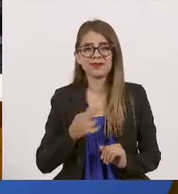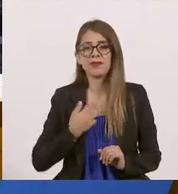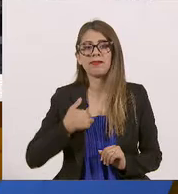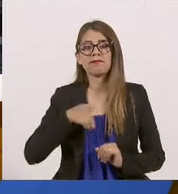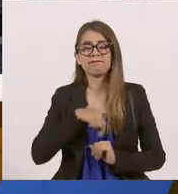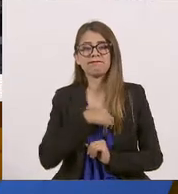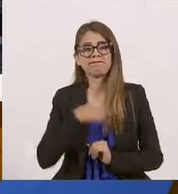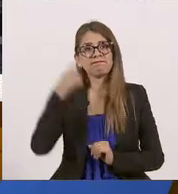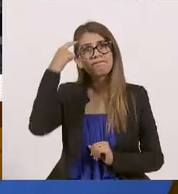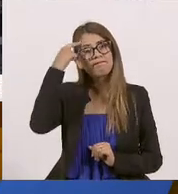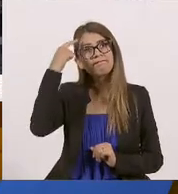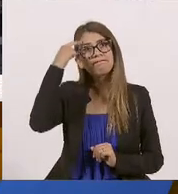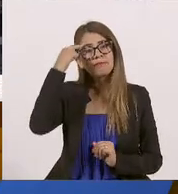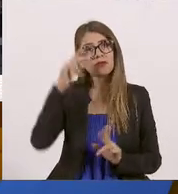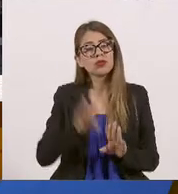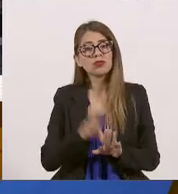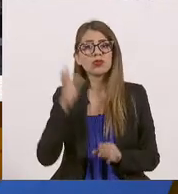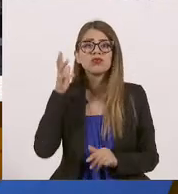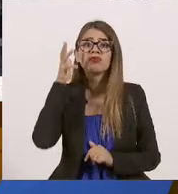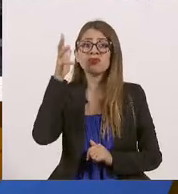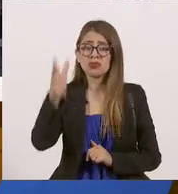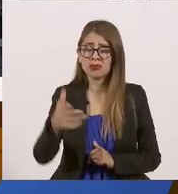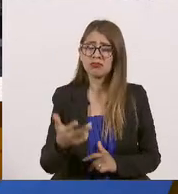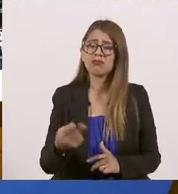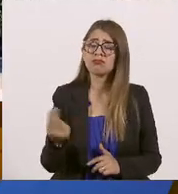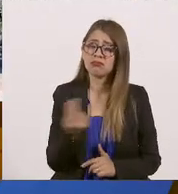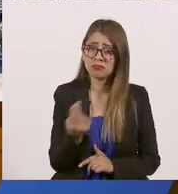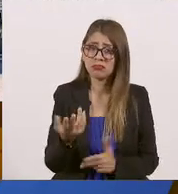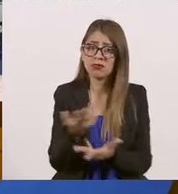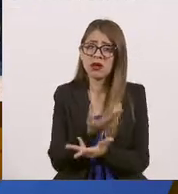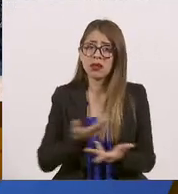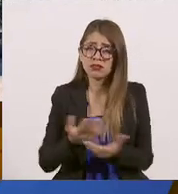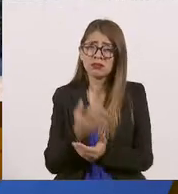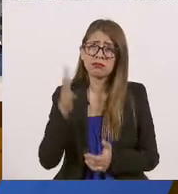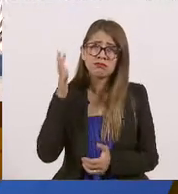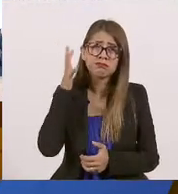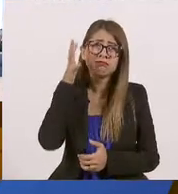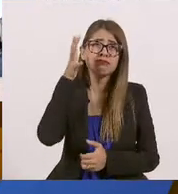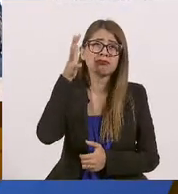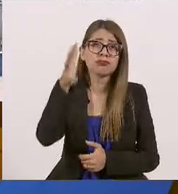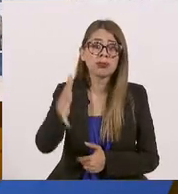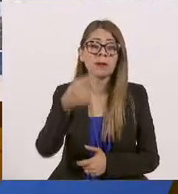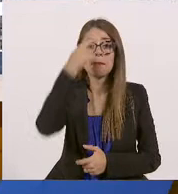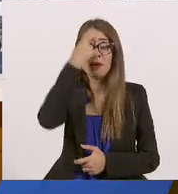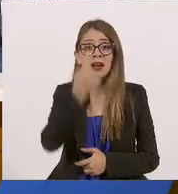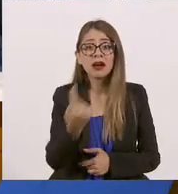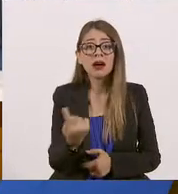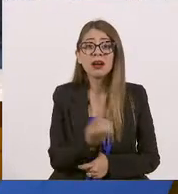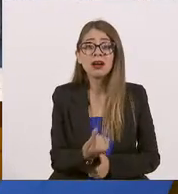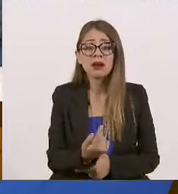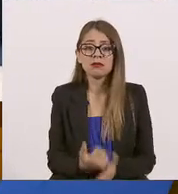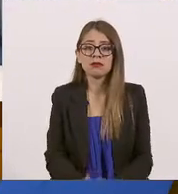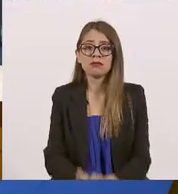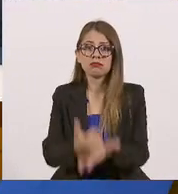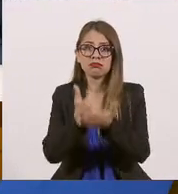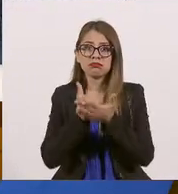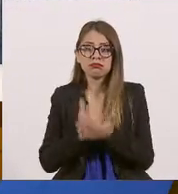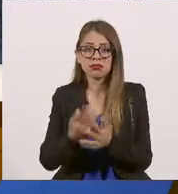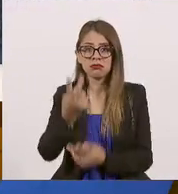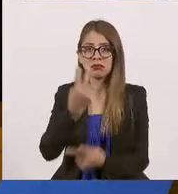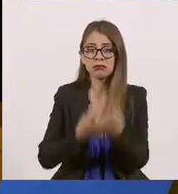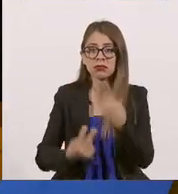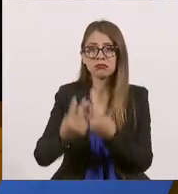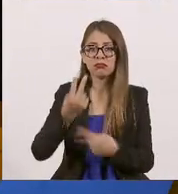nuestra ciudad hacia el futuro y que tenemos que hacer construcción de largo aliento para que entonces las implicaciones y la crisis económica